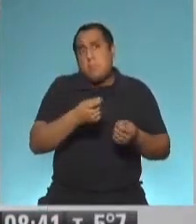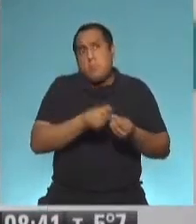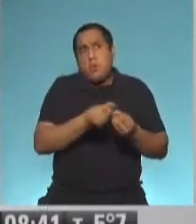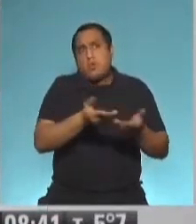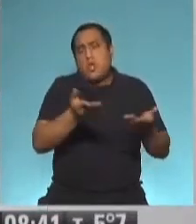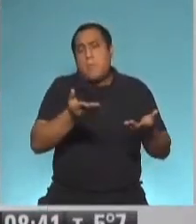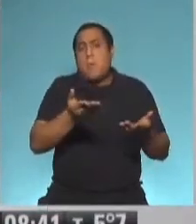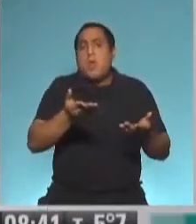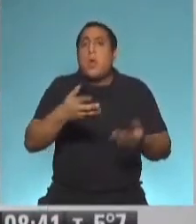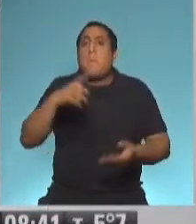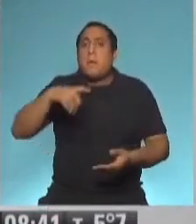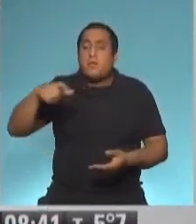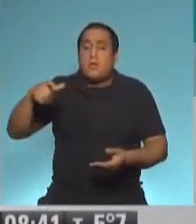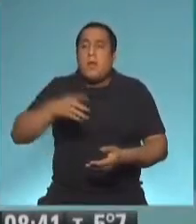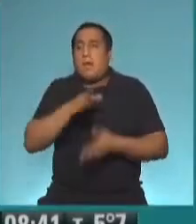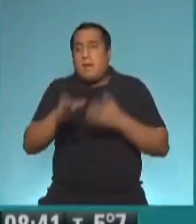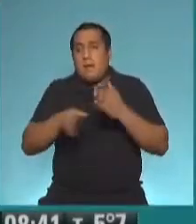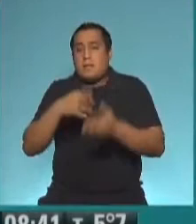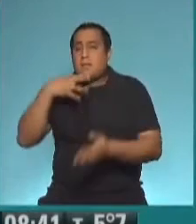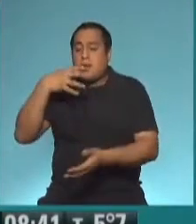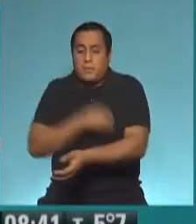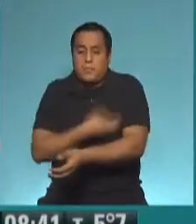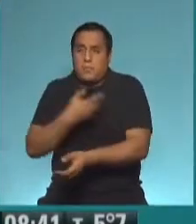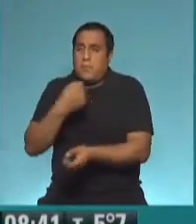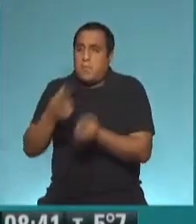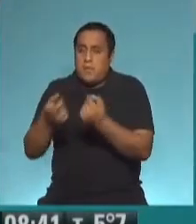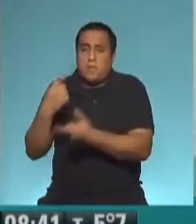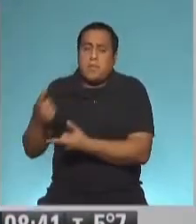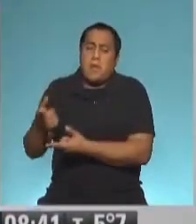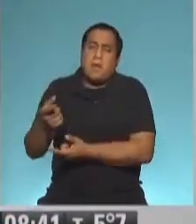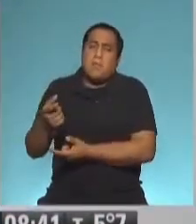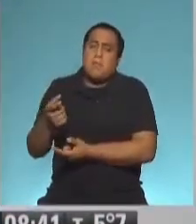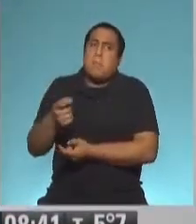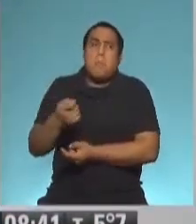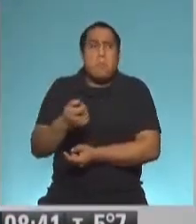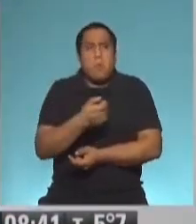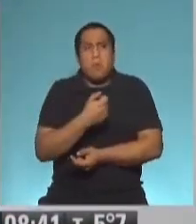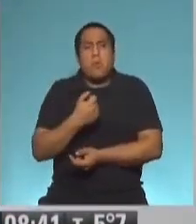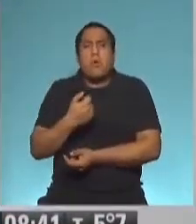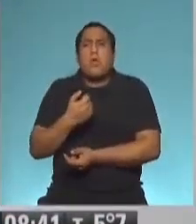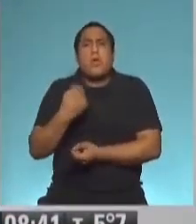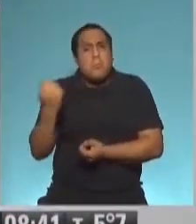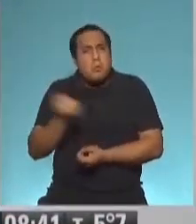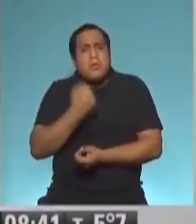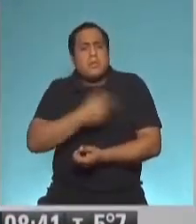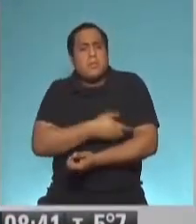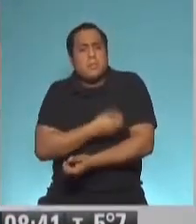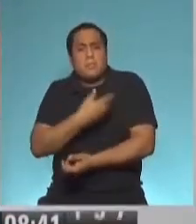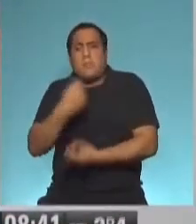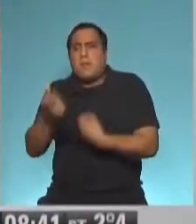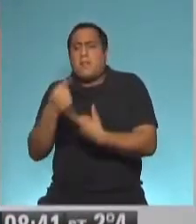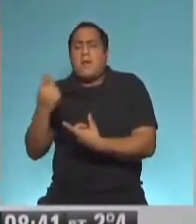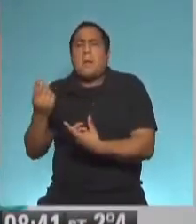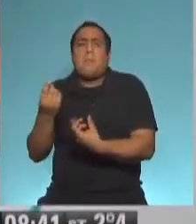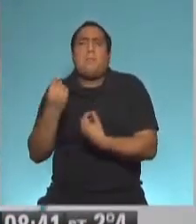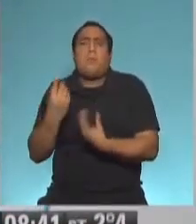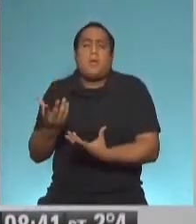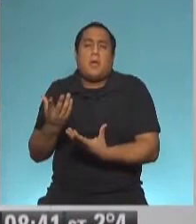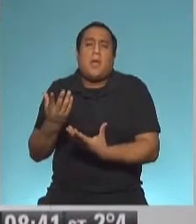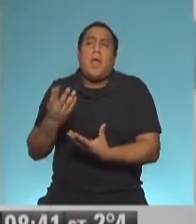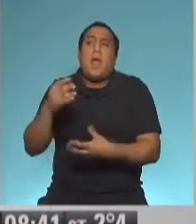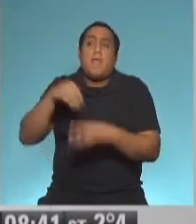la incidencia de quienes van y donan plasma. ¿Por qué es importante donar plasma? ¿Cómo es que se realiza esta donación a los hospitales,